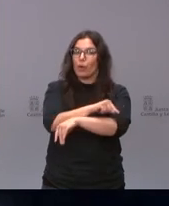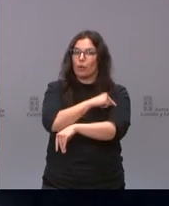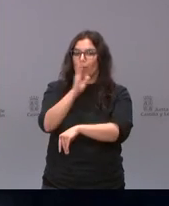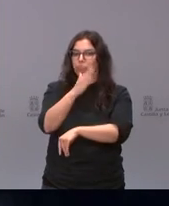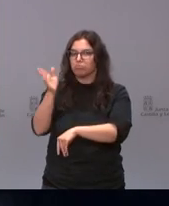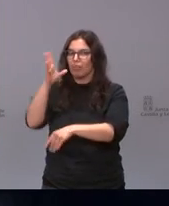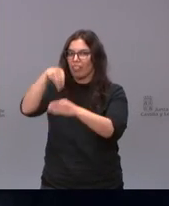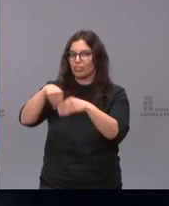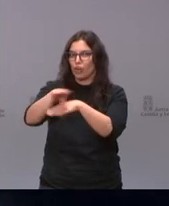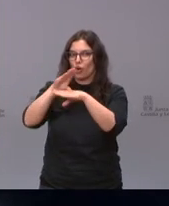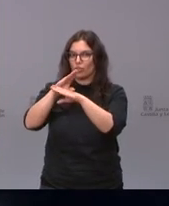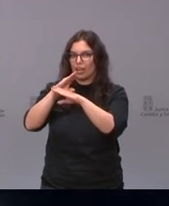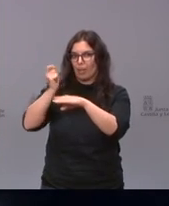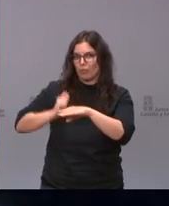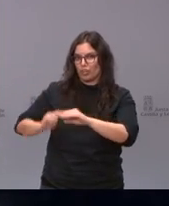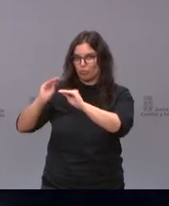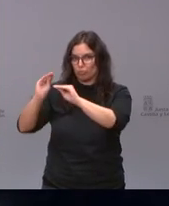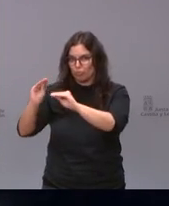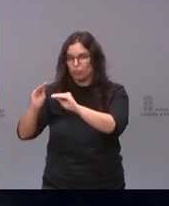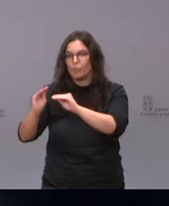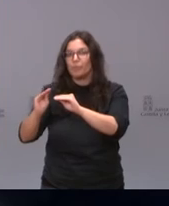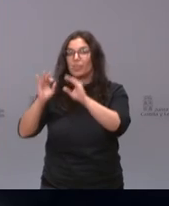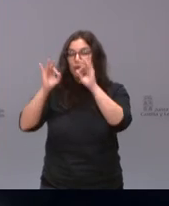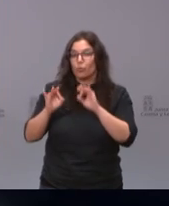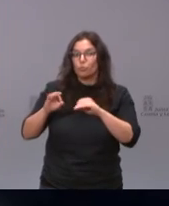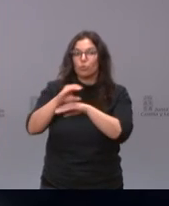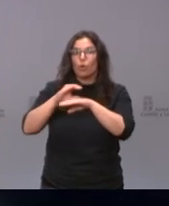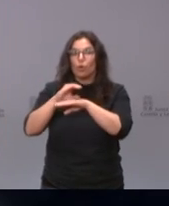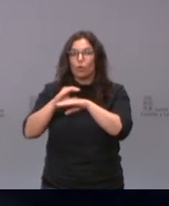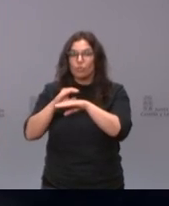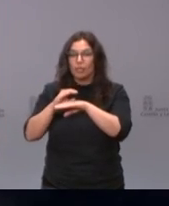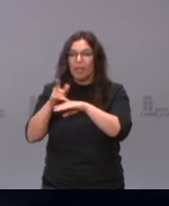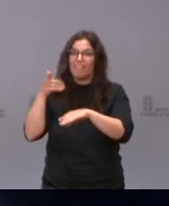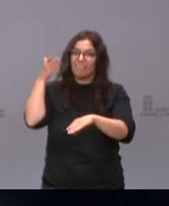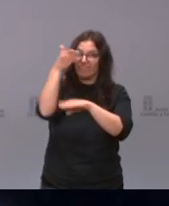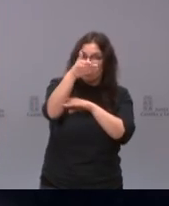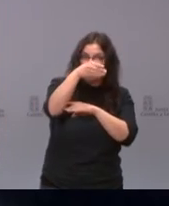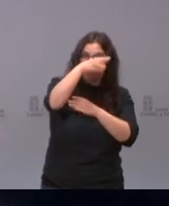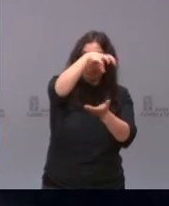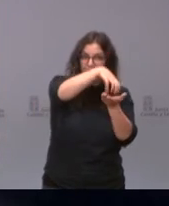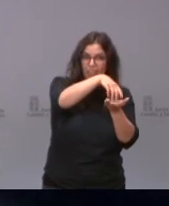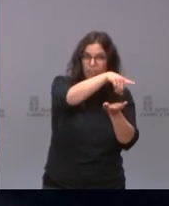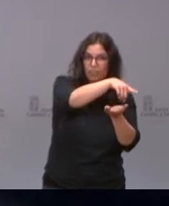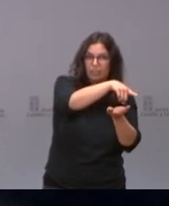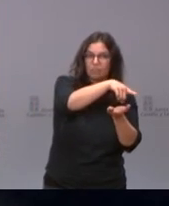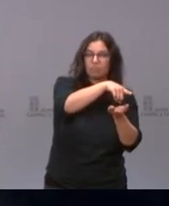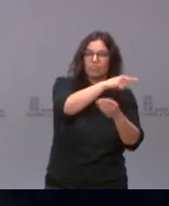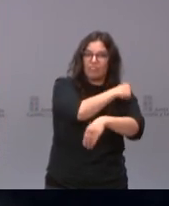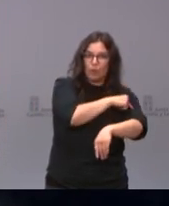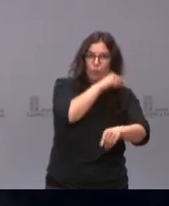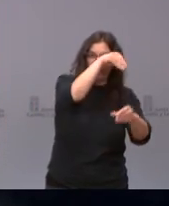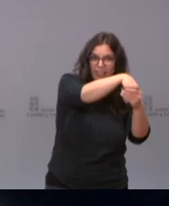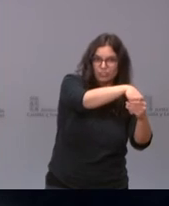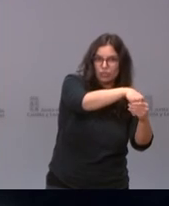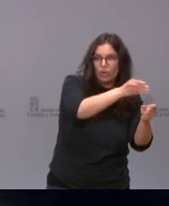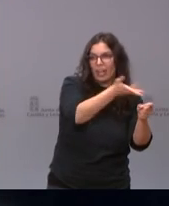y de paso también porque en la consejería de Sanidad se les vacuna in situ cuando no son un centro médico al resto